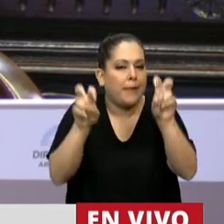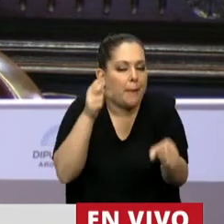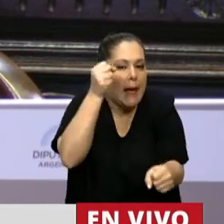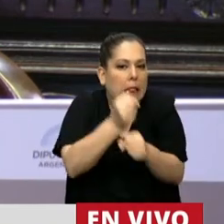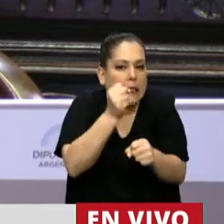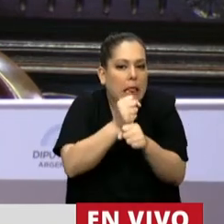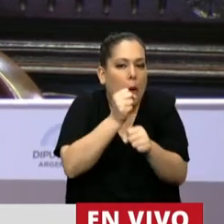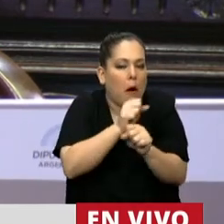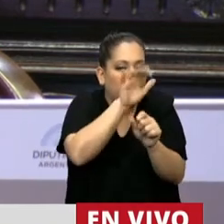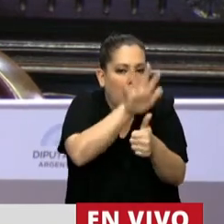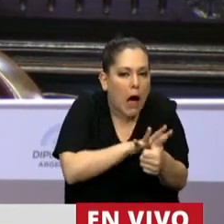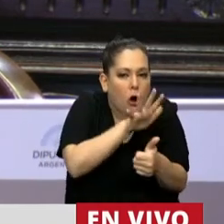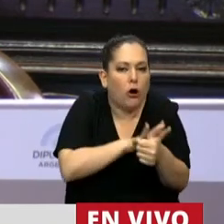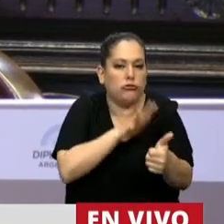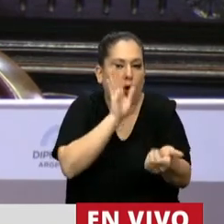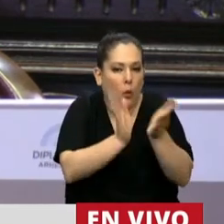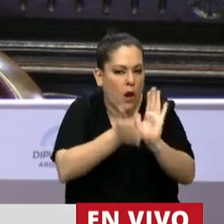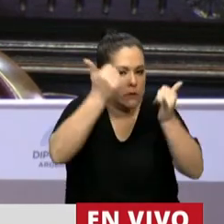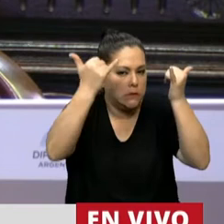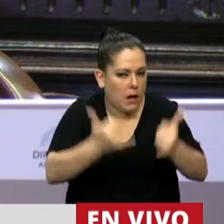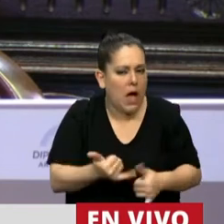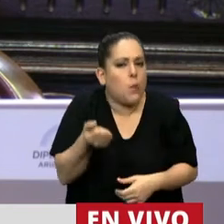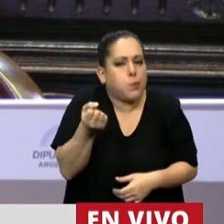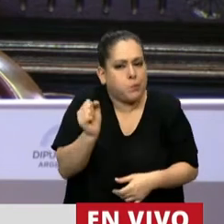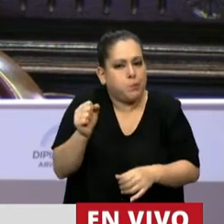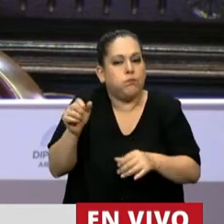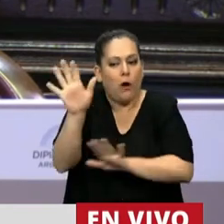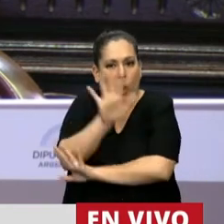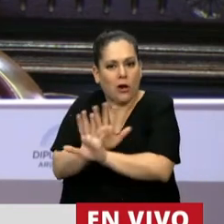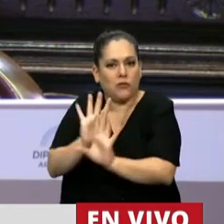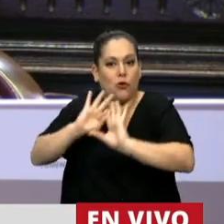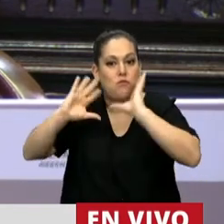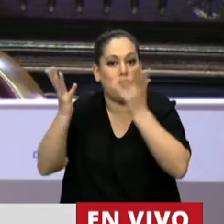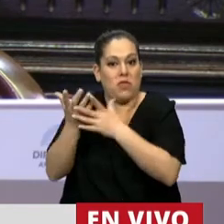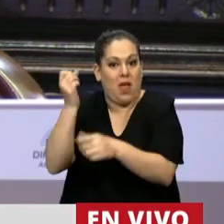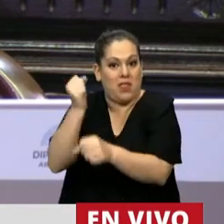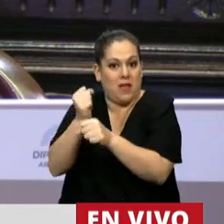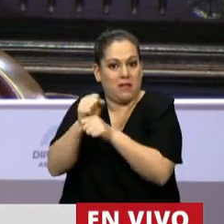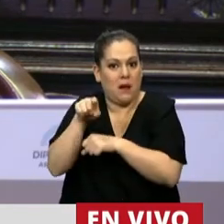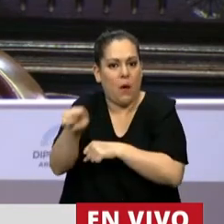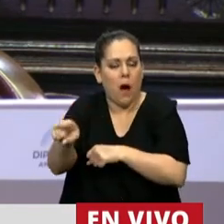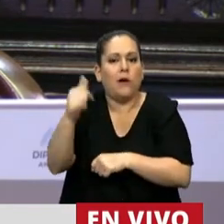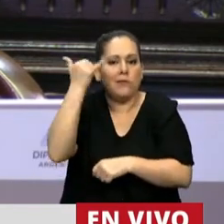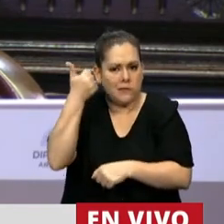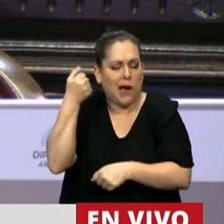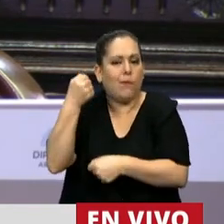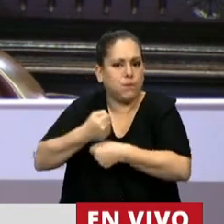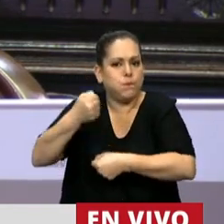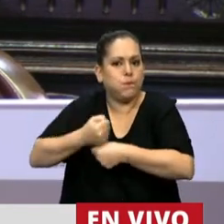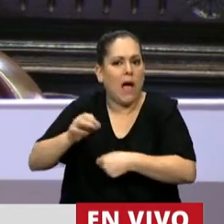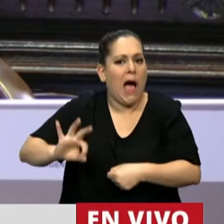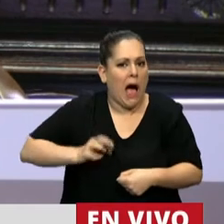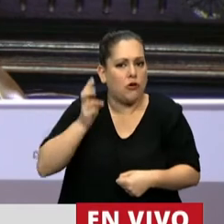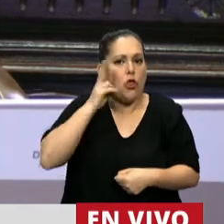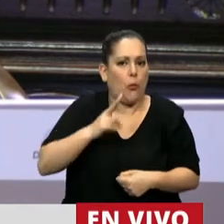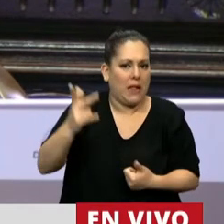hace varios años en la OIT, su puesta en la agenda de trabajo de los años 2018 y 2019,